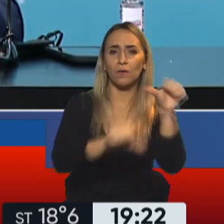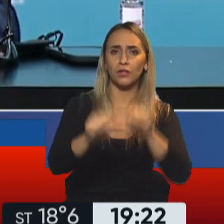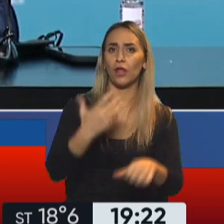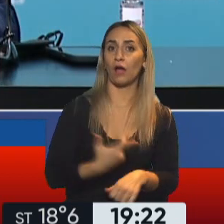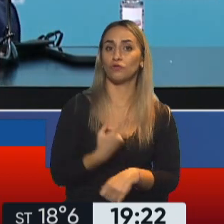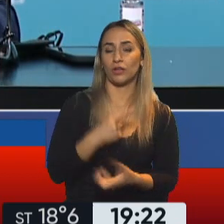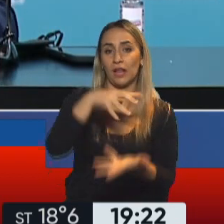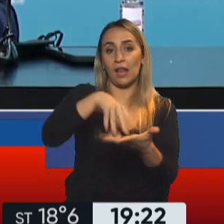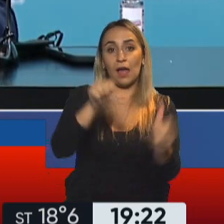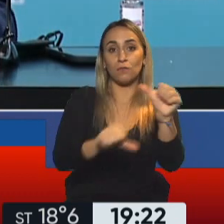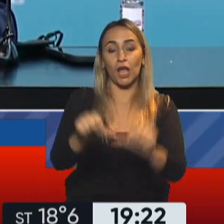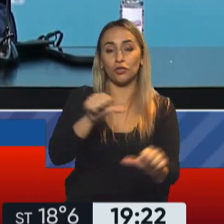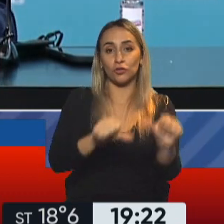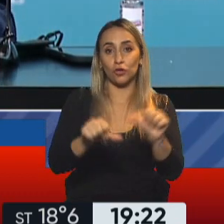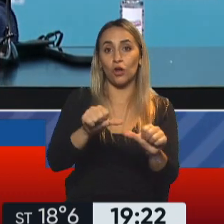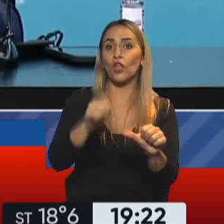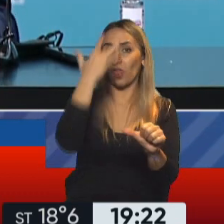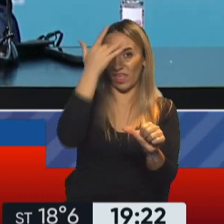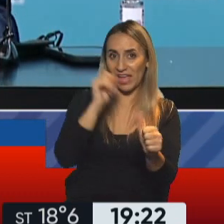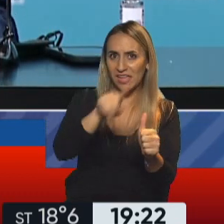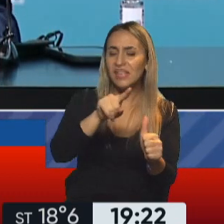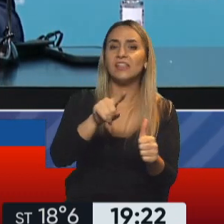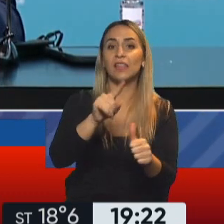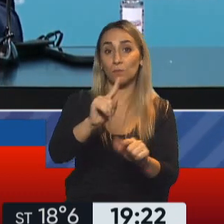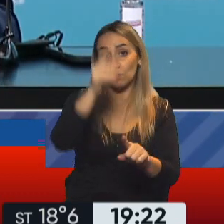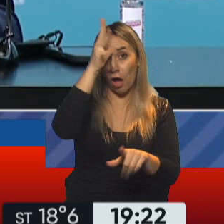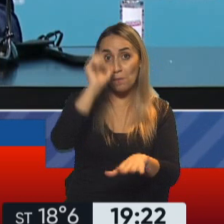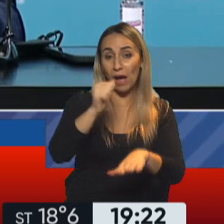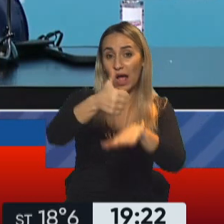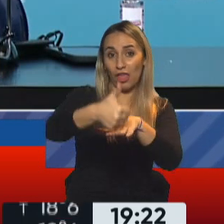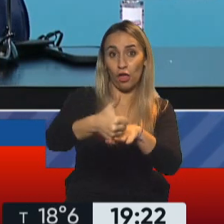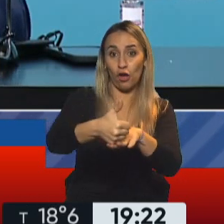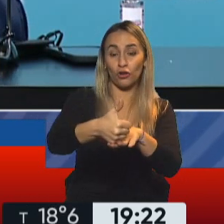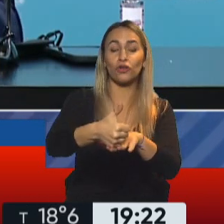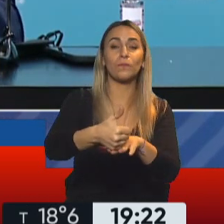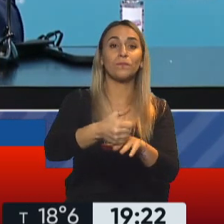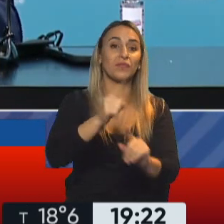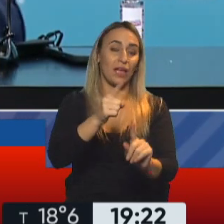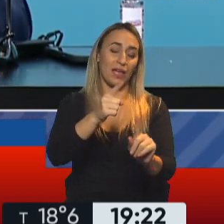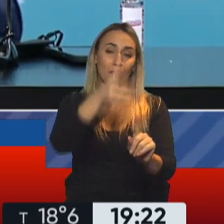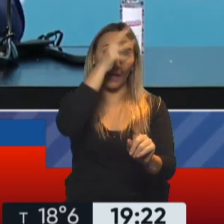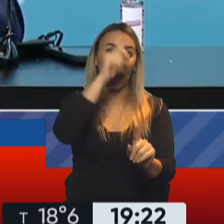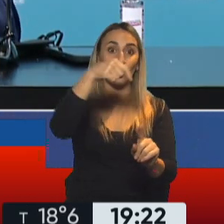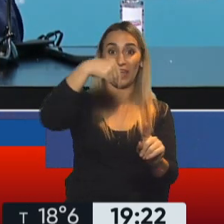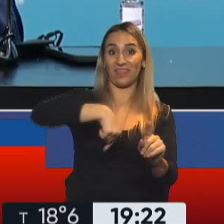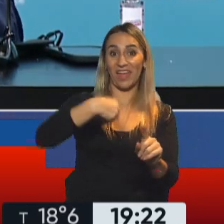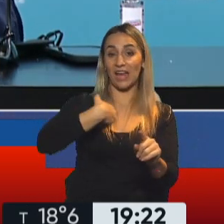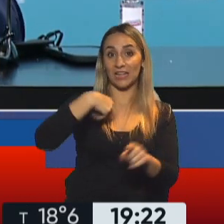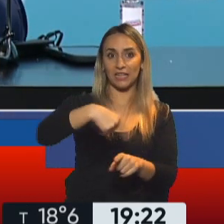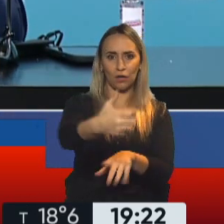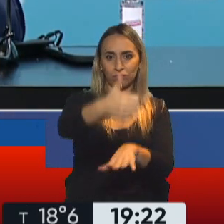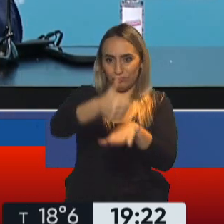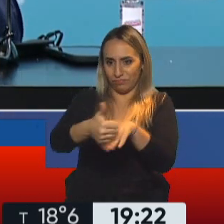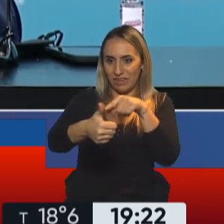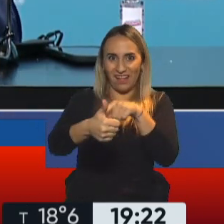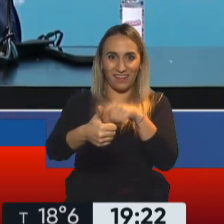autoridades del laboratorio en la India, con el embajador de la India en Argentina, trabajado la verdad que muy bien, nos ha dado una gran